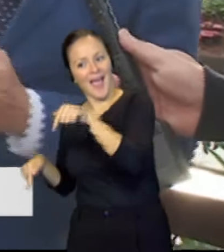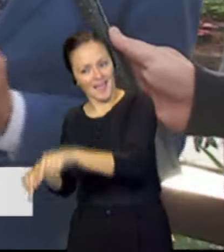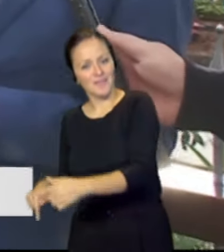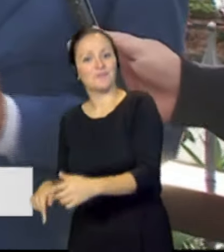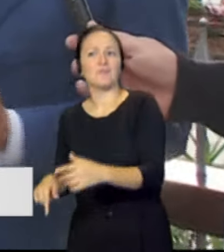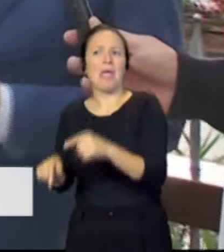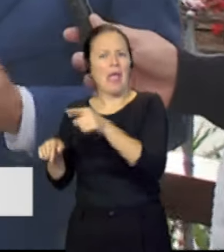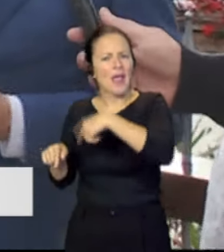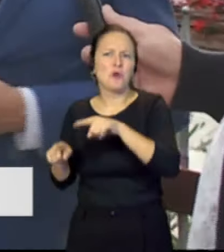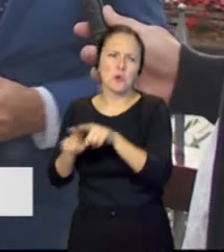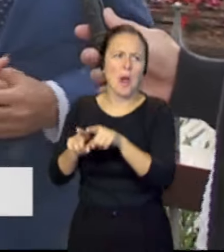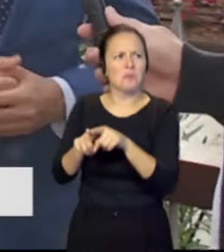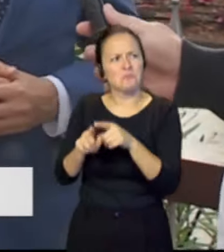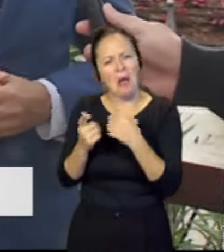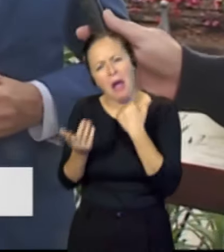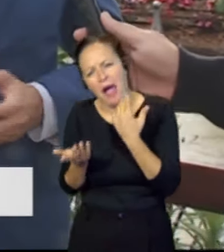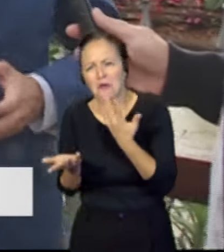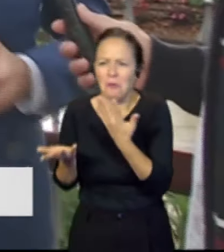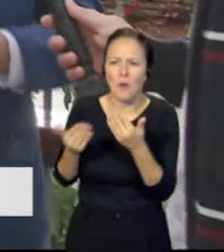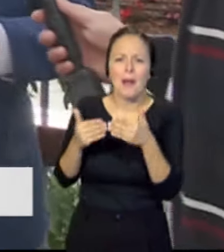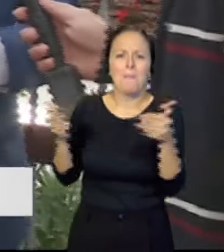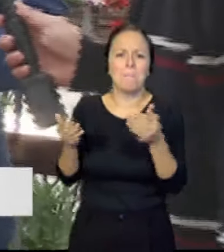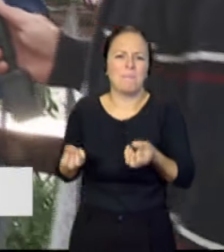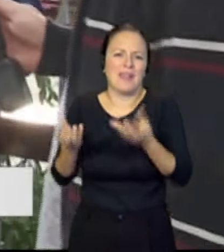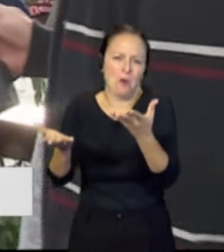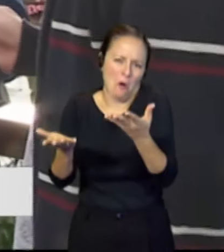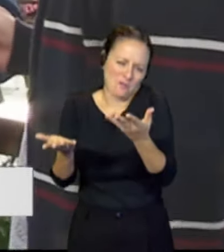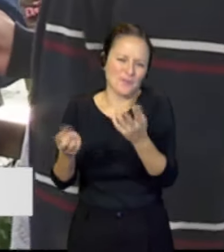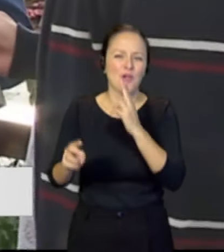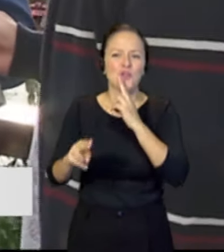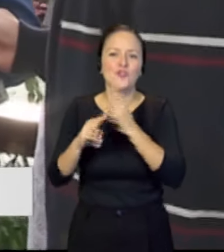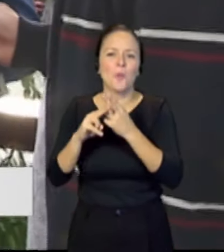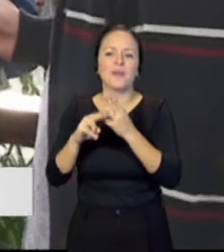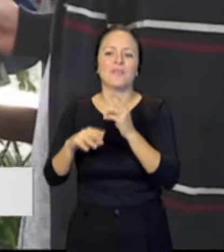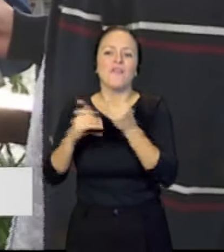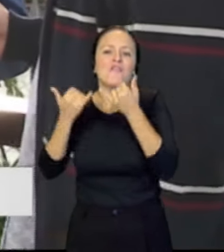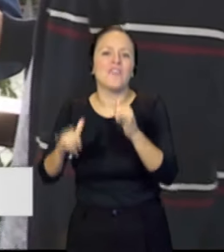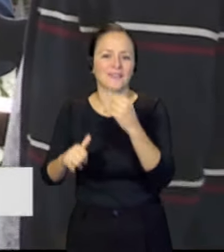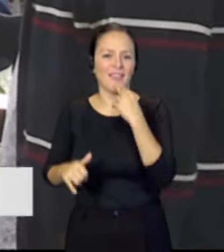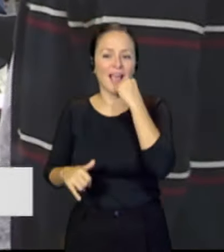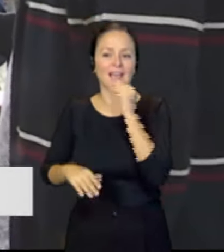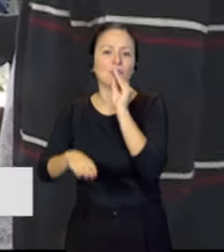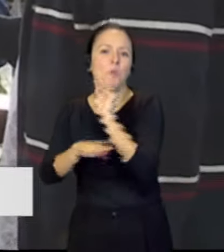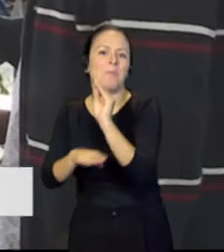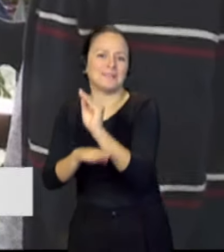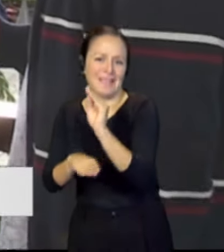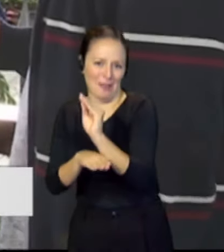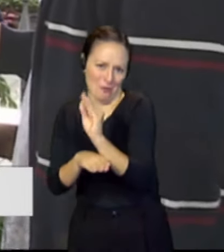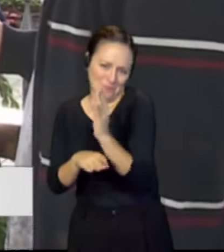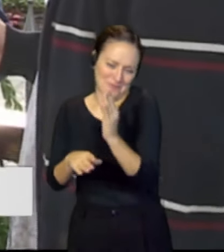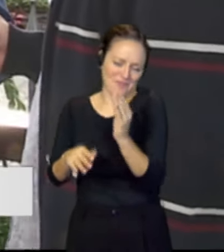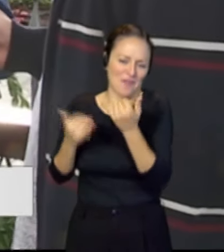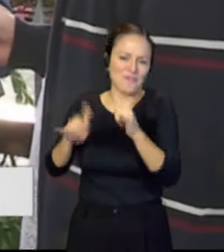también una especie de pregón, que se llama el mantenedor de las fiestas de Calatayug, en sus fiestas patronales. Y en ese